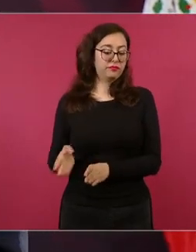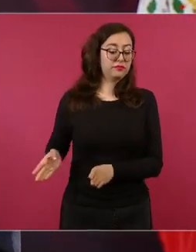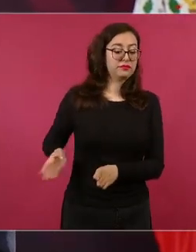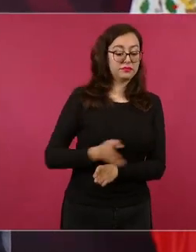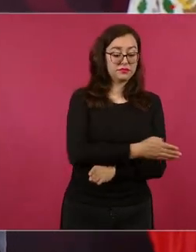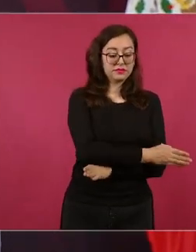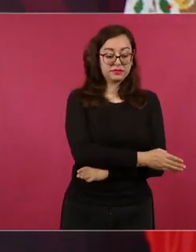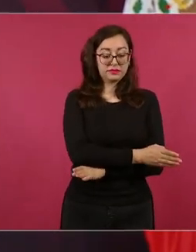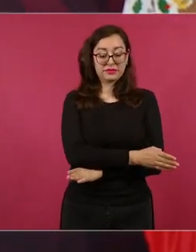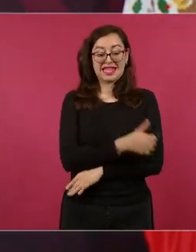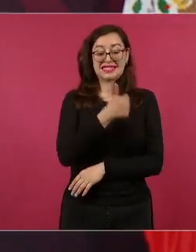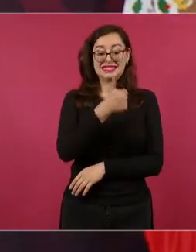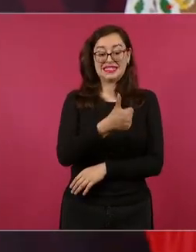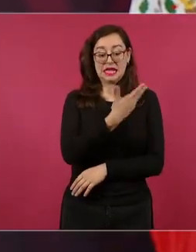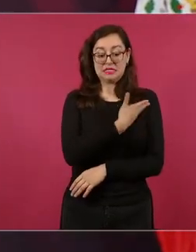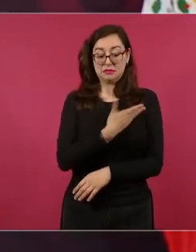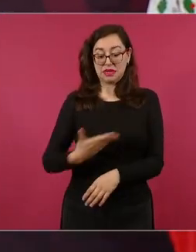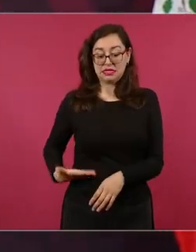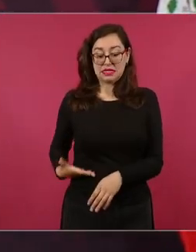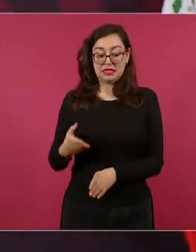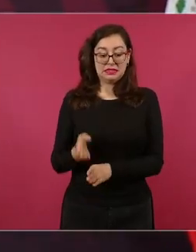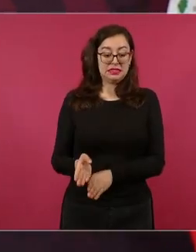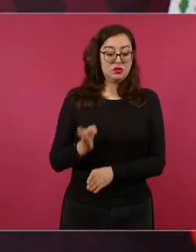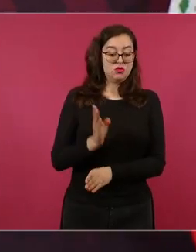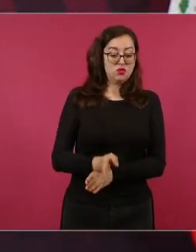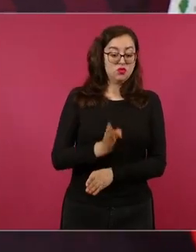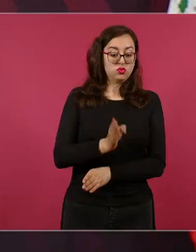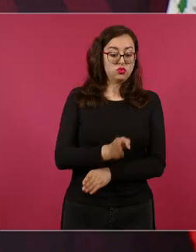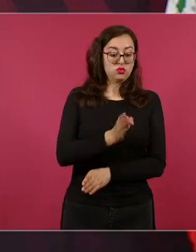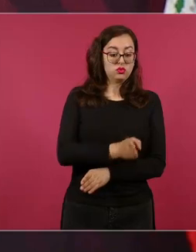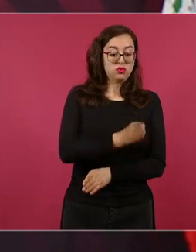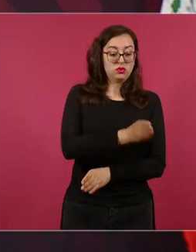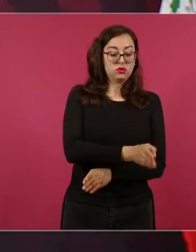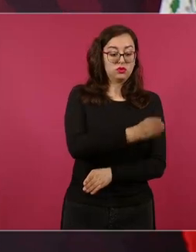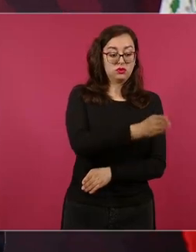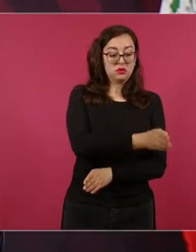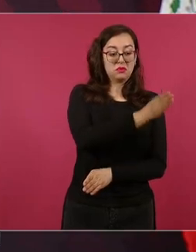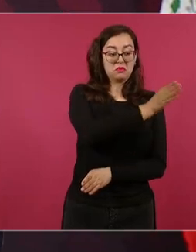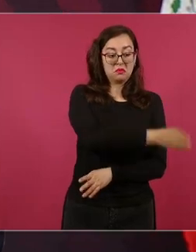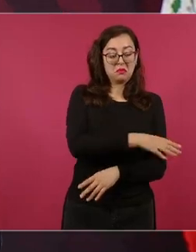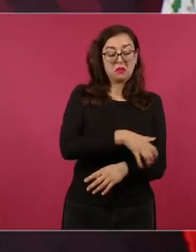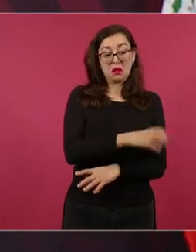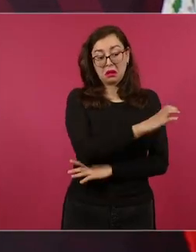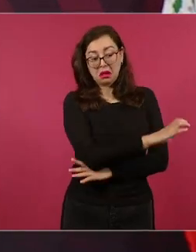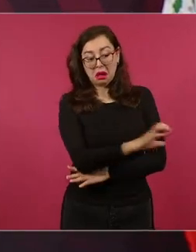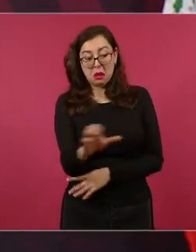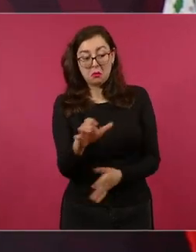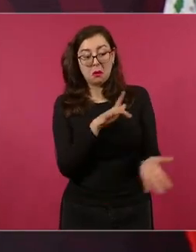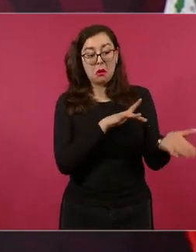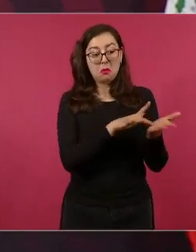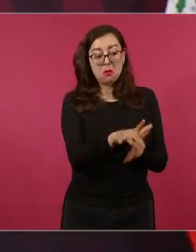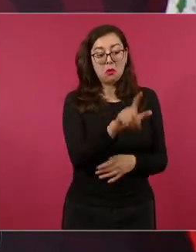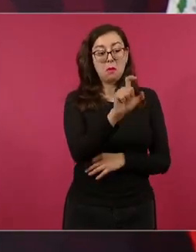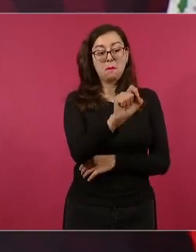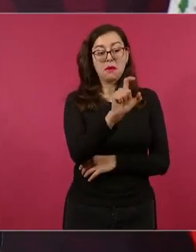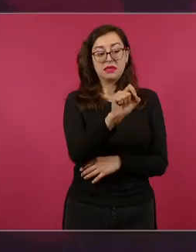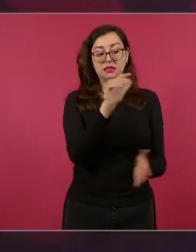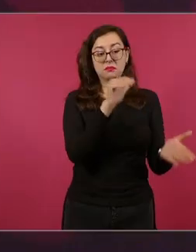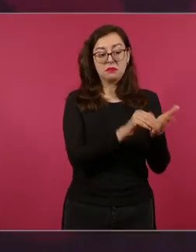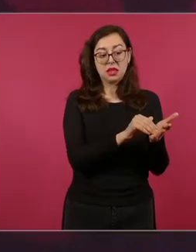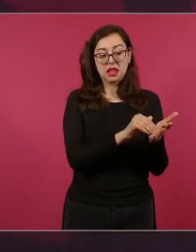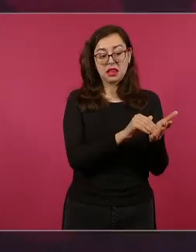20 mil hectáreas de riego en seis años